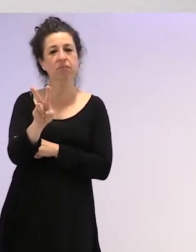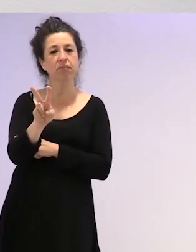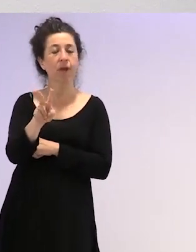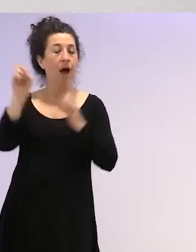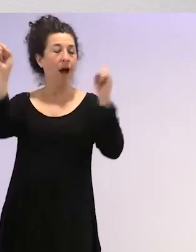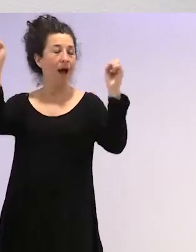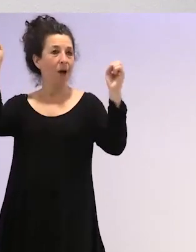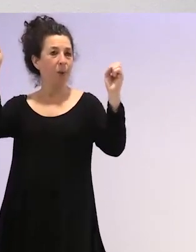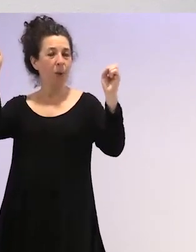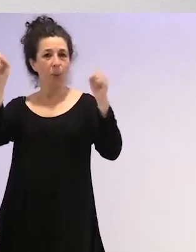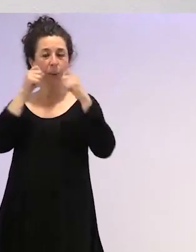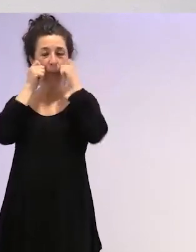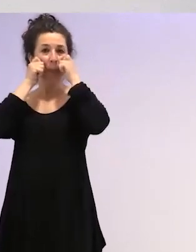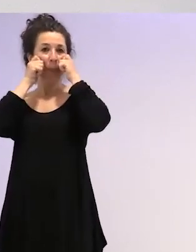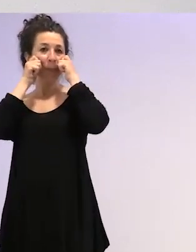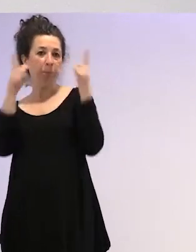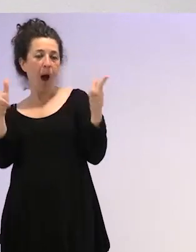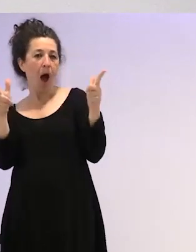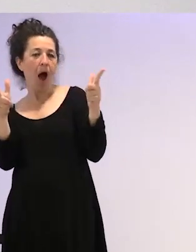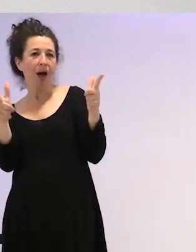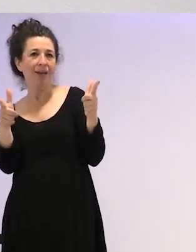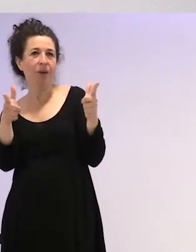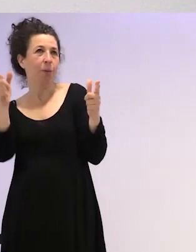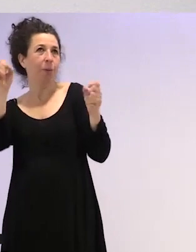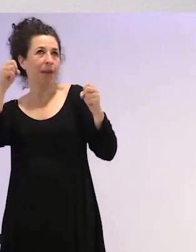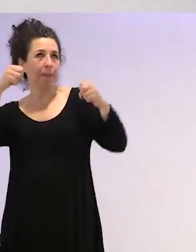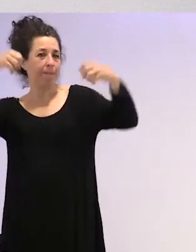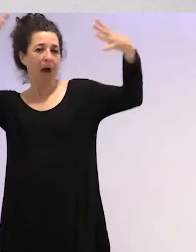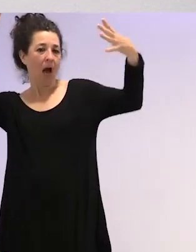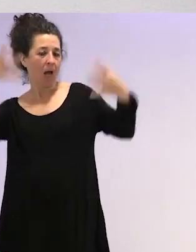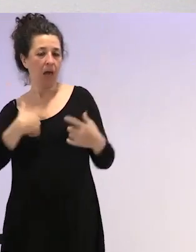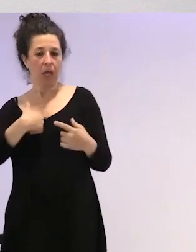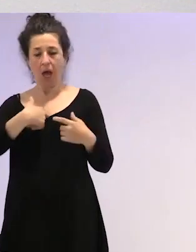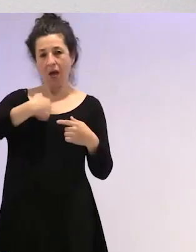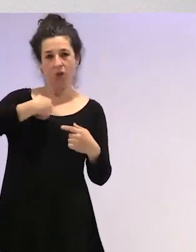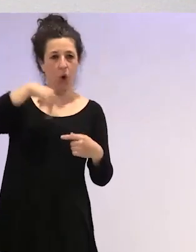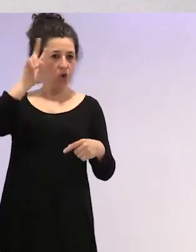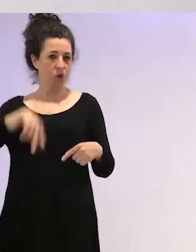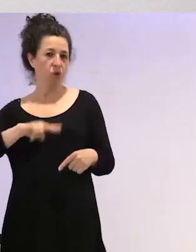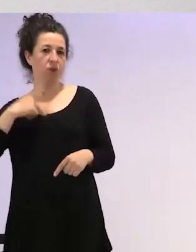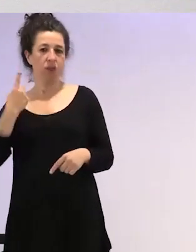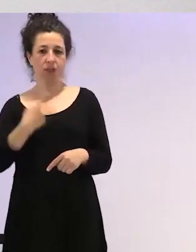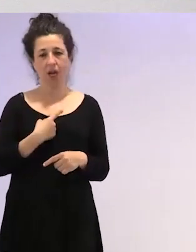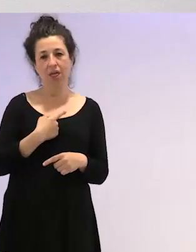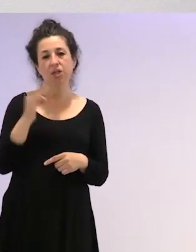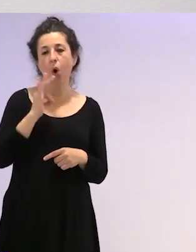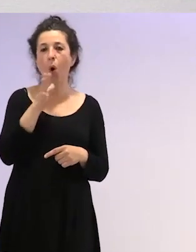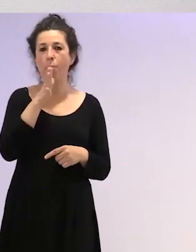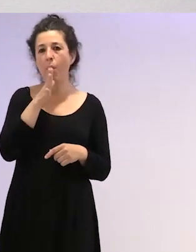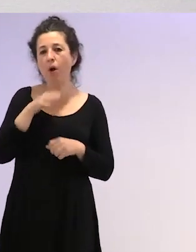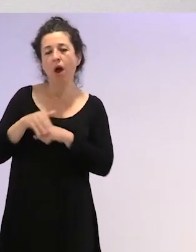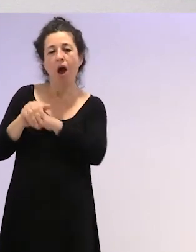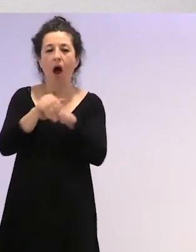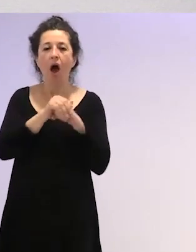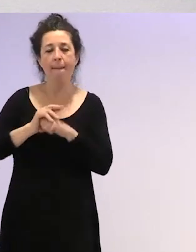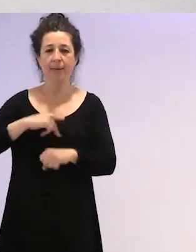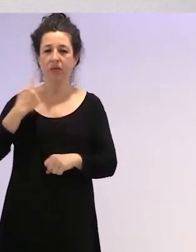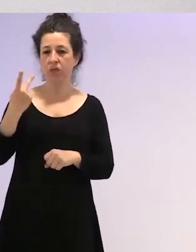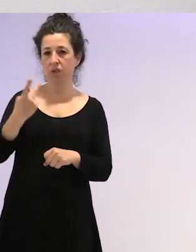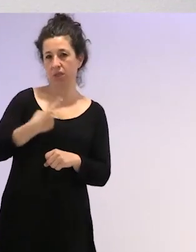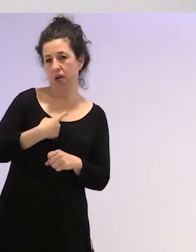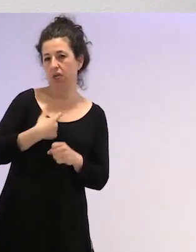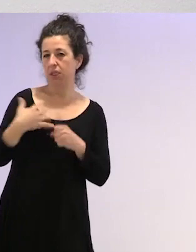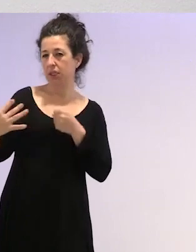la luz, ¿no? Esa Pablo diciendo que eres trans o que el hecho de tener amistades trans hace